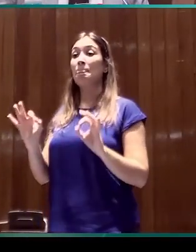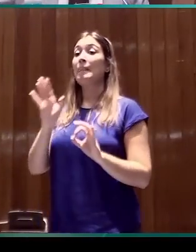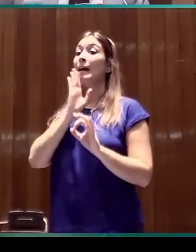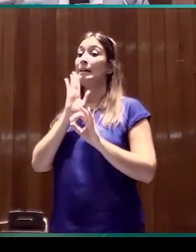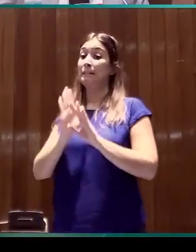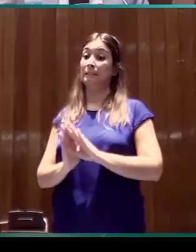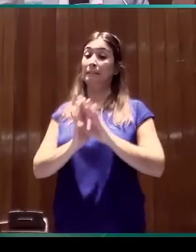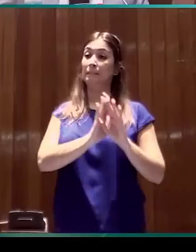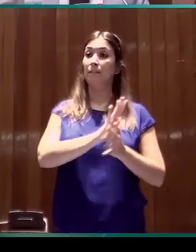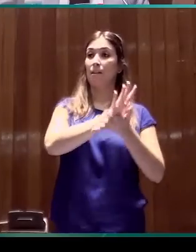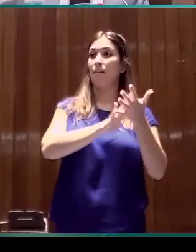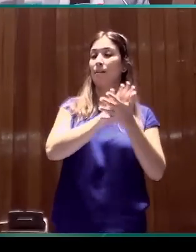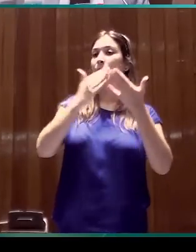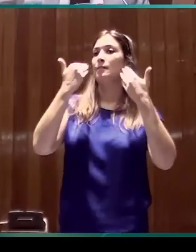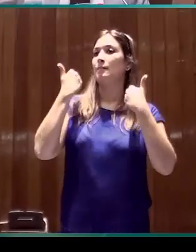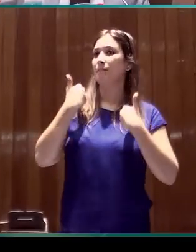rasgos